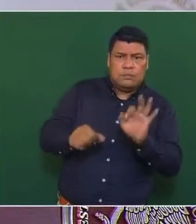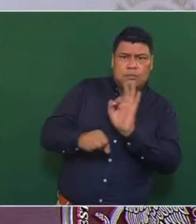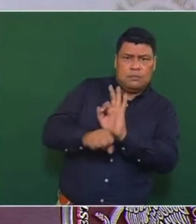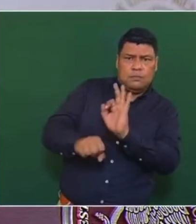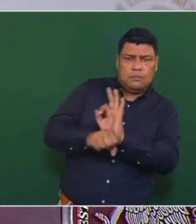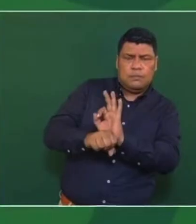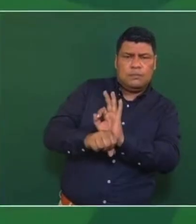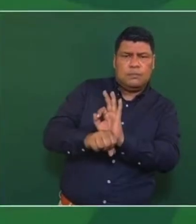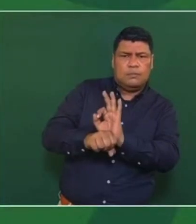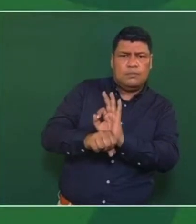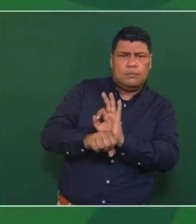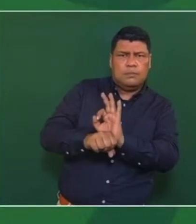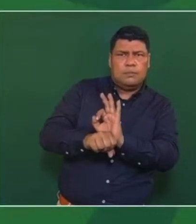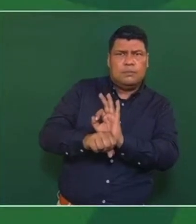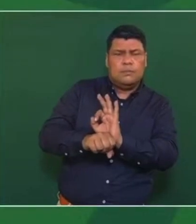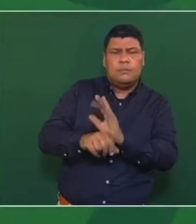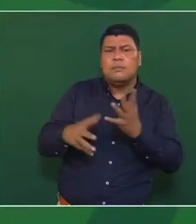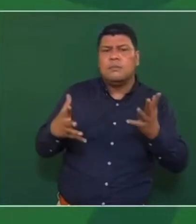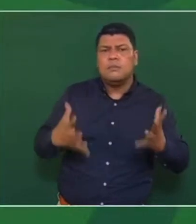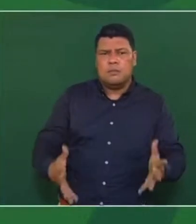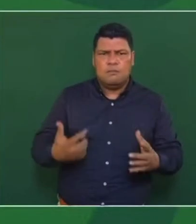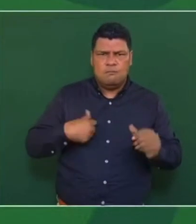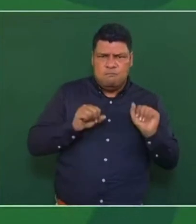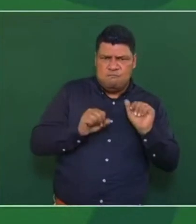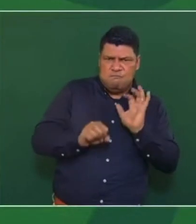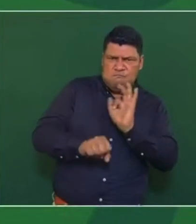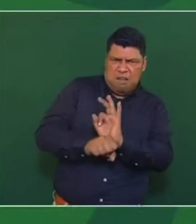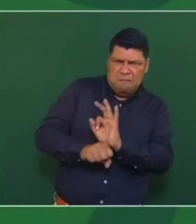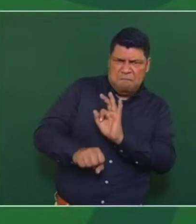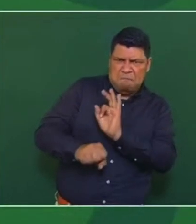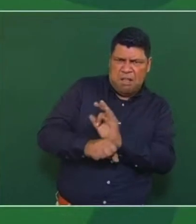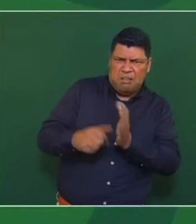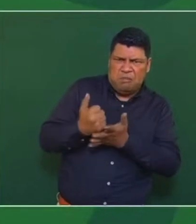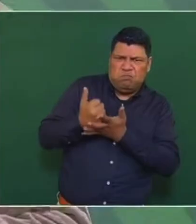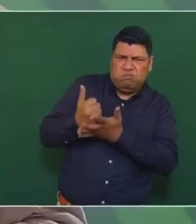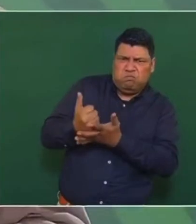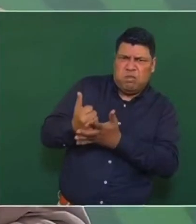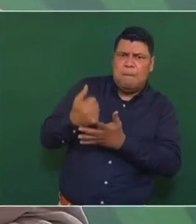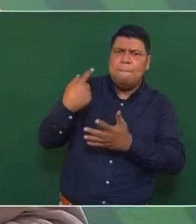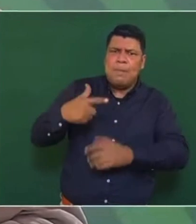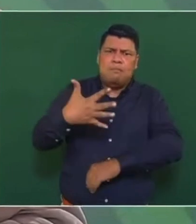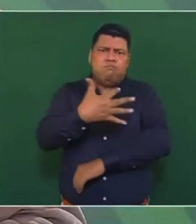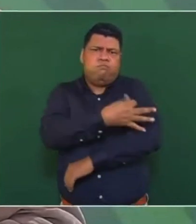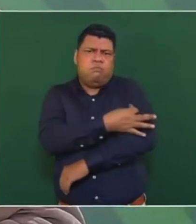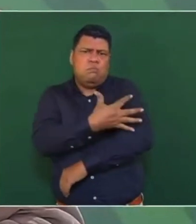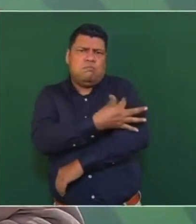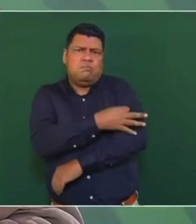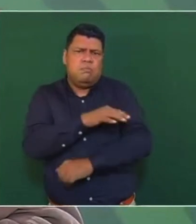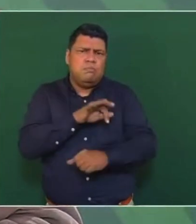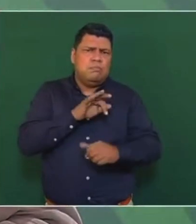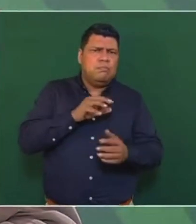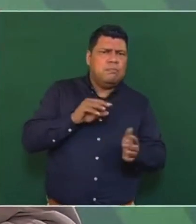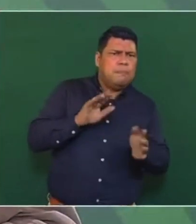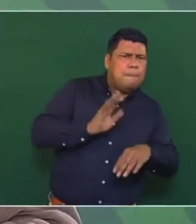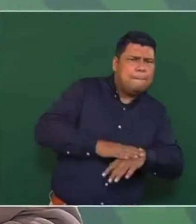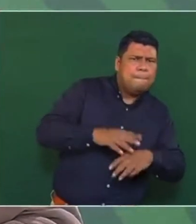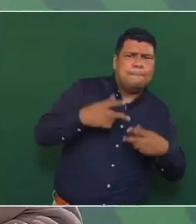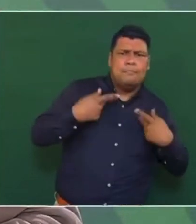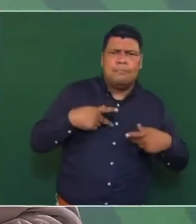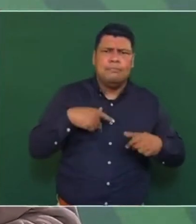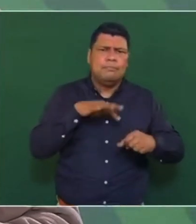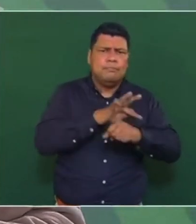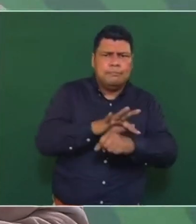entró a reforzar la vacunación y se está